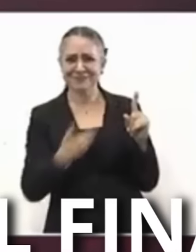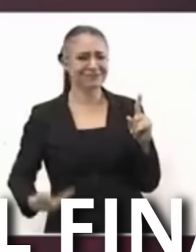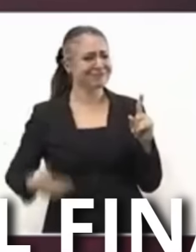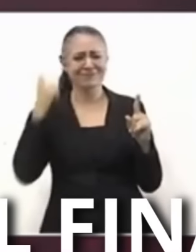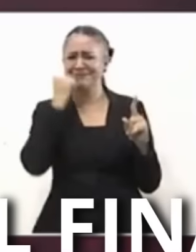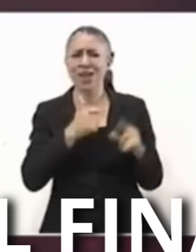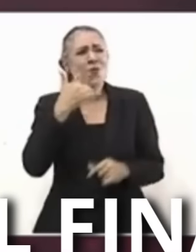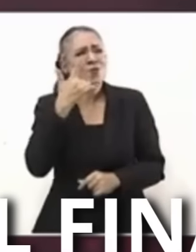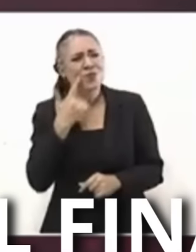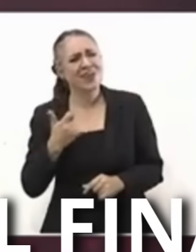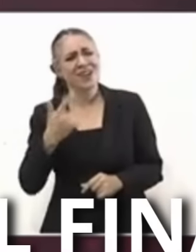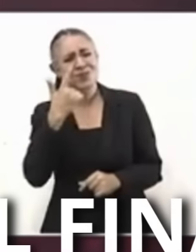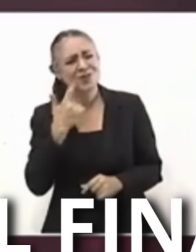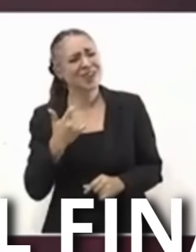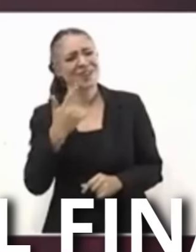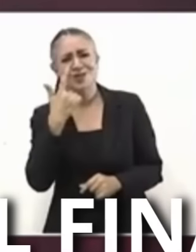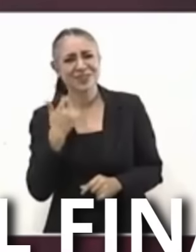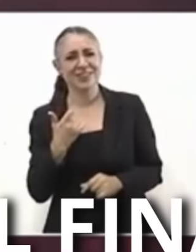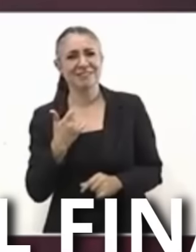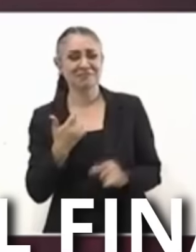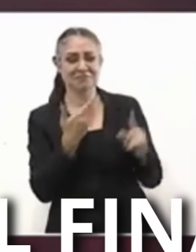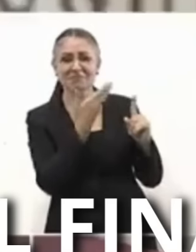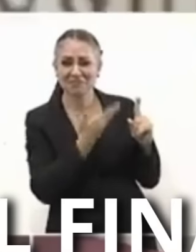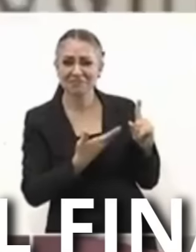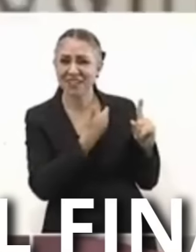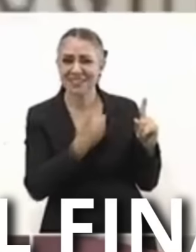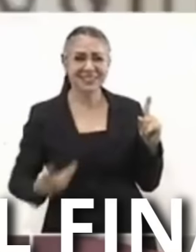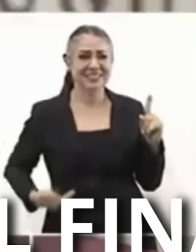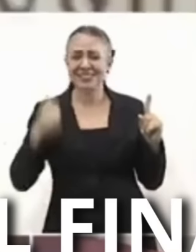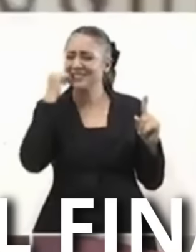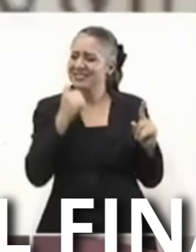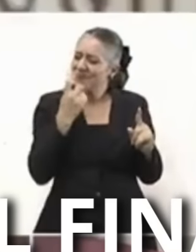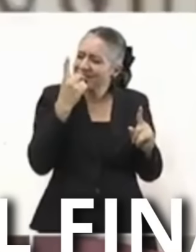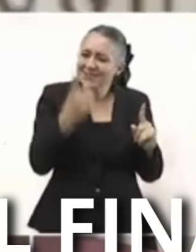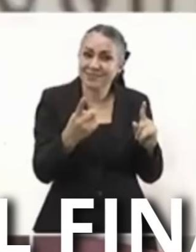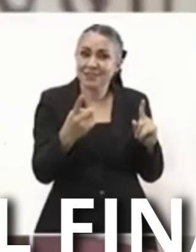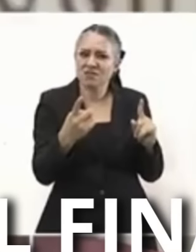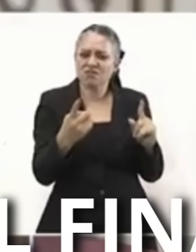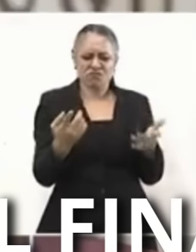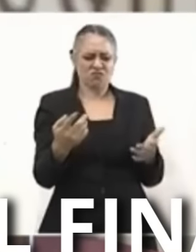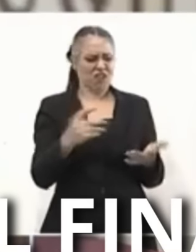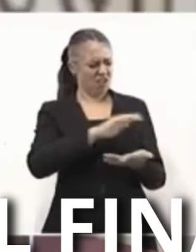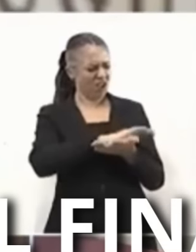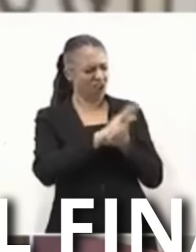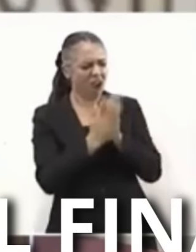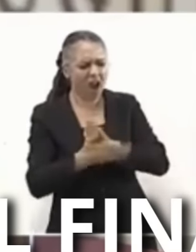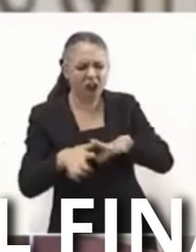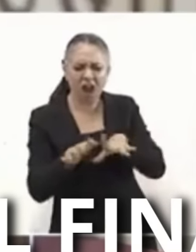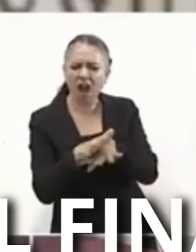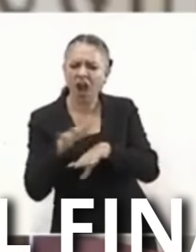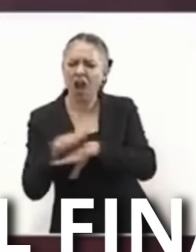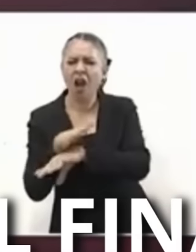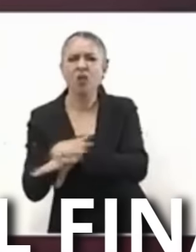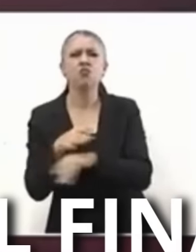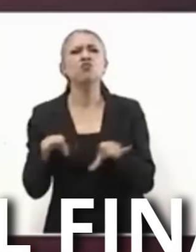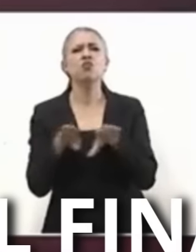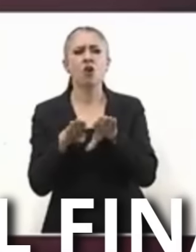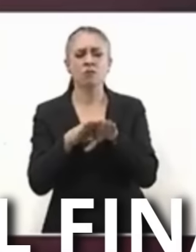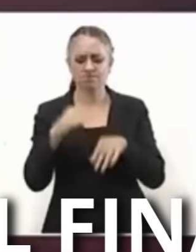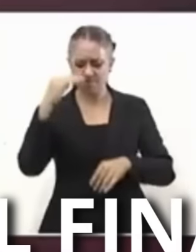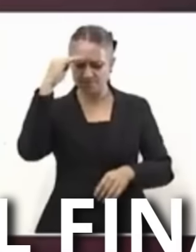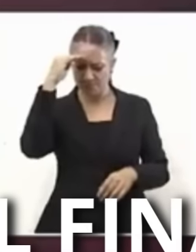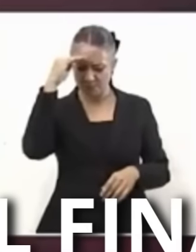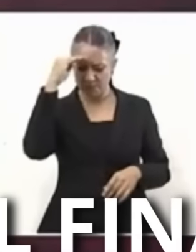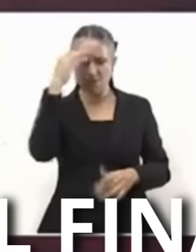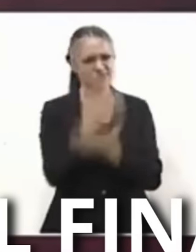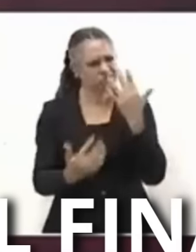Que La transformación La lucha Por la transformación Era Pensamiento Y acción Él nos